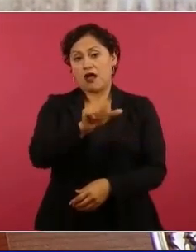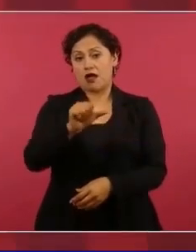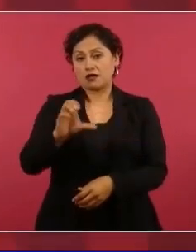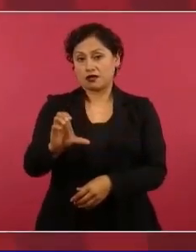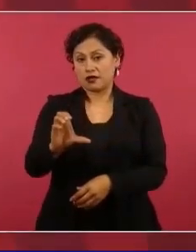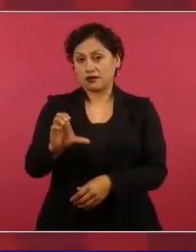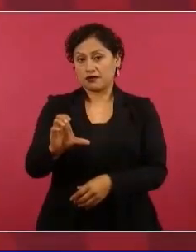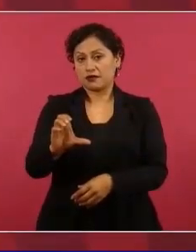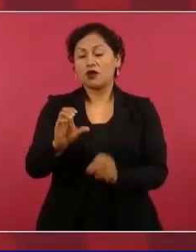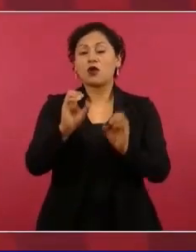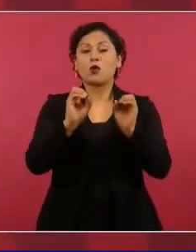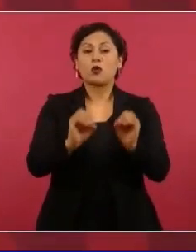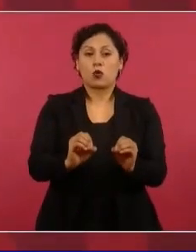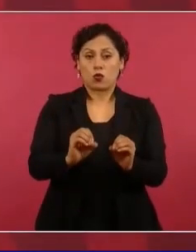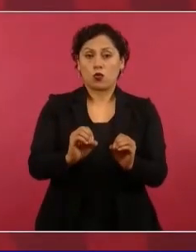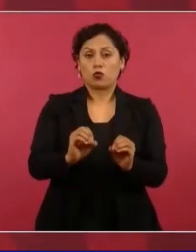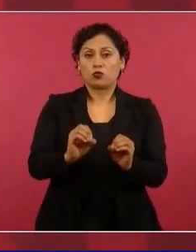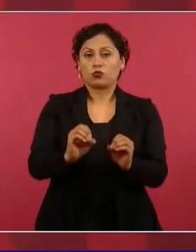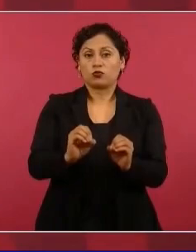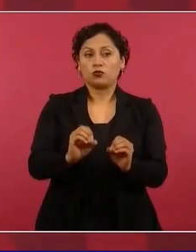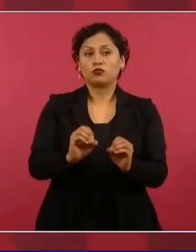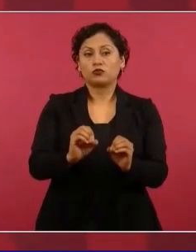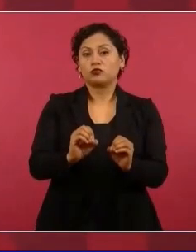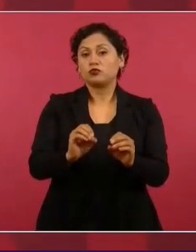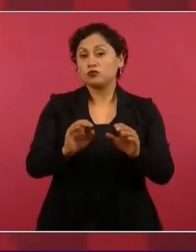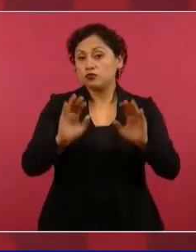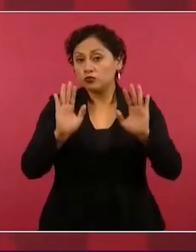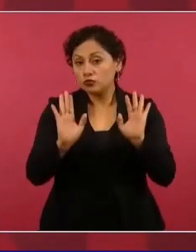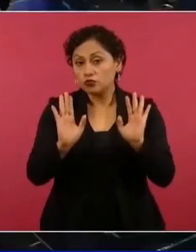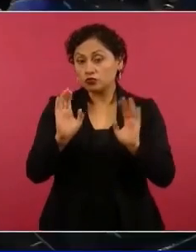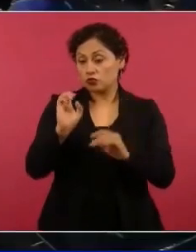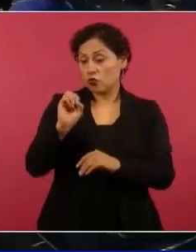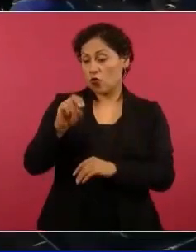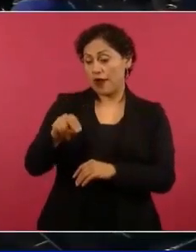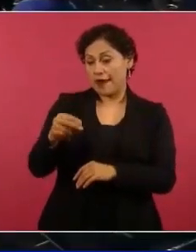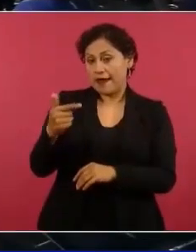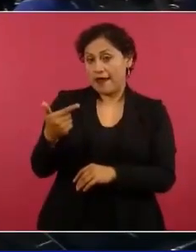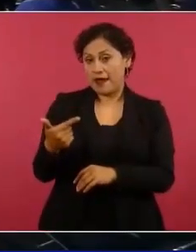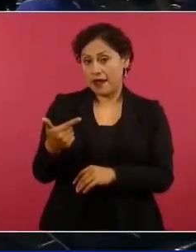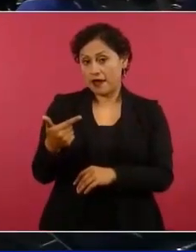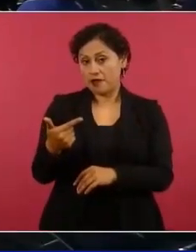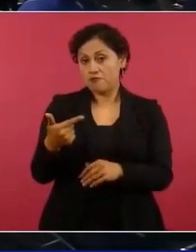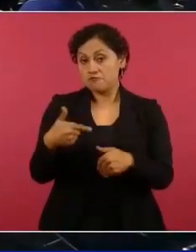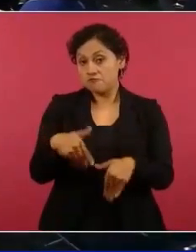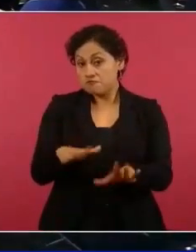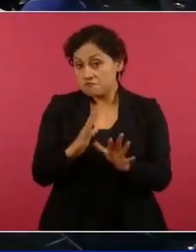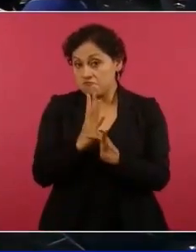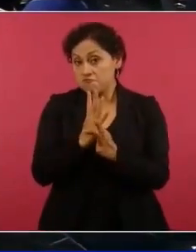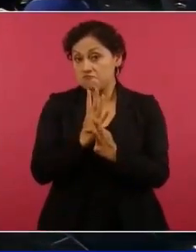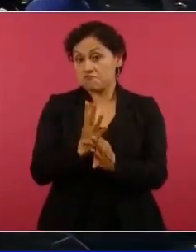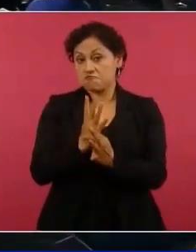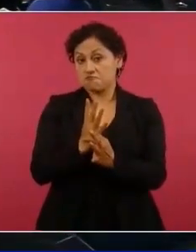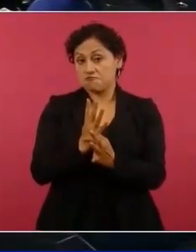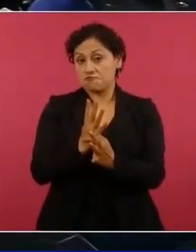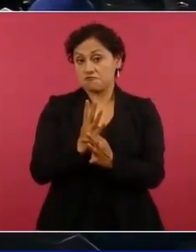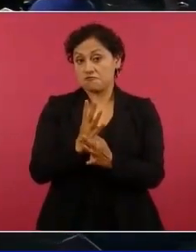o las organizaciones supuestamente no gubernamentales ya no tienen